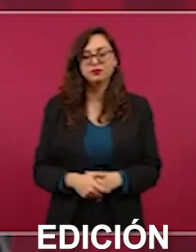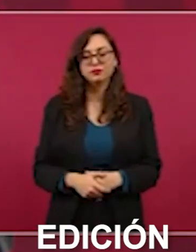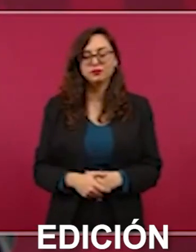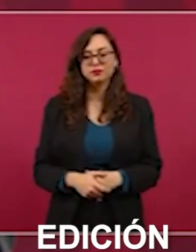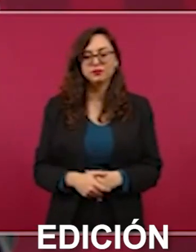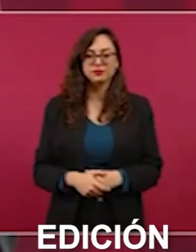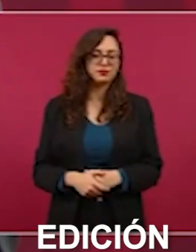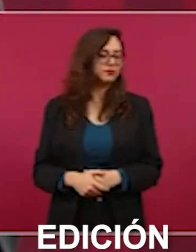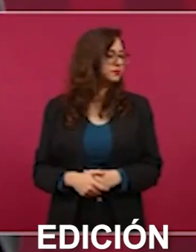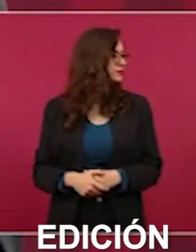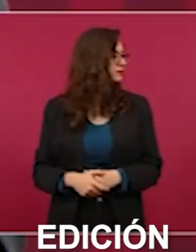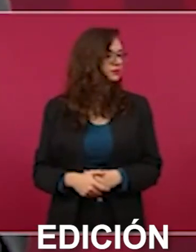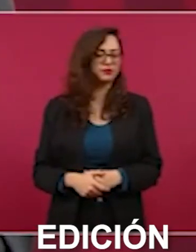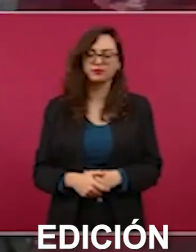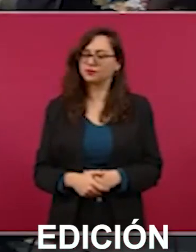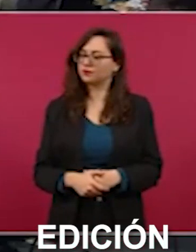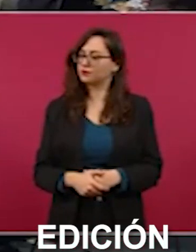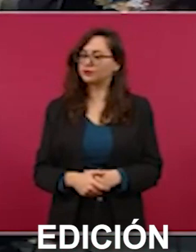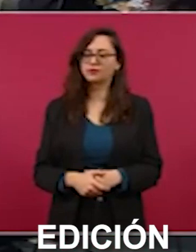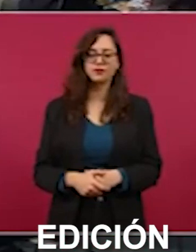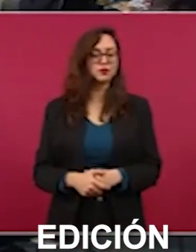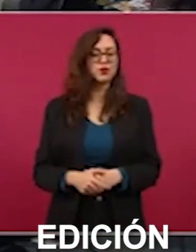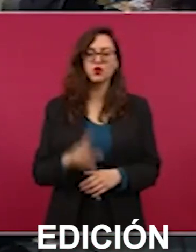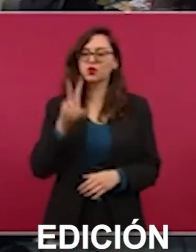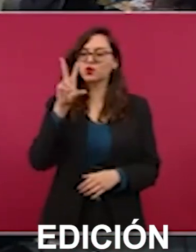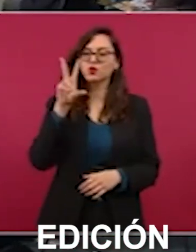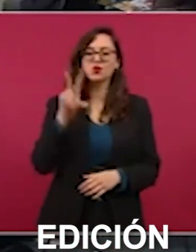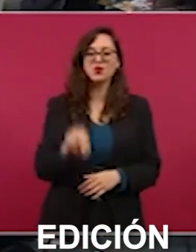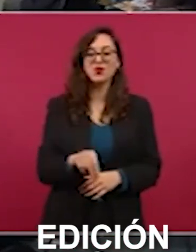no nada más